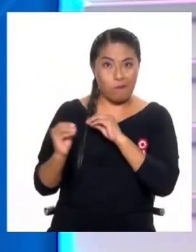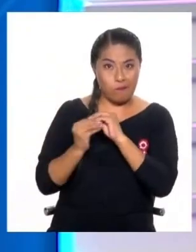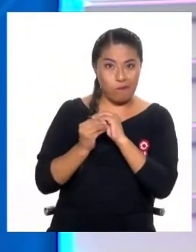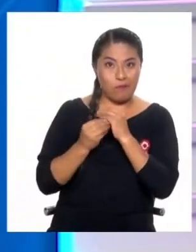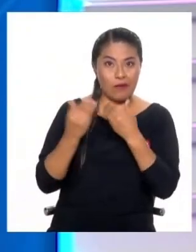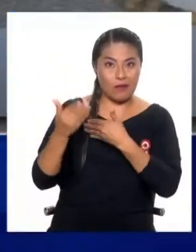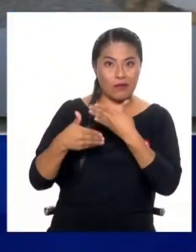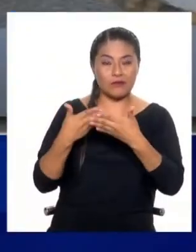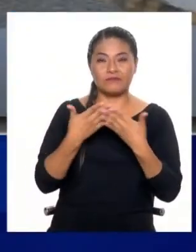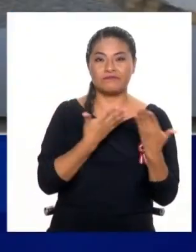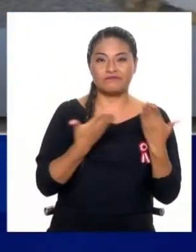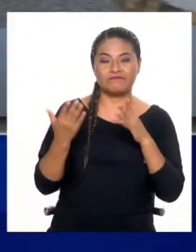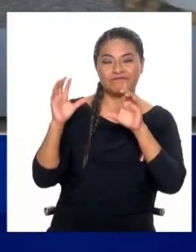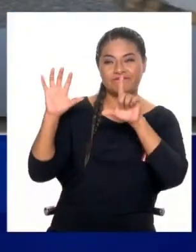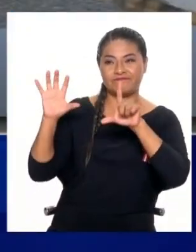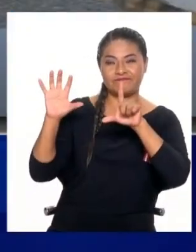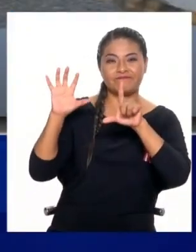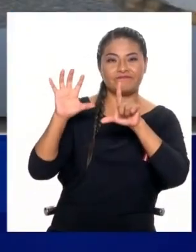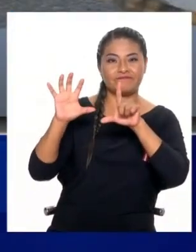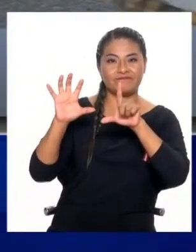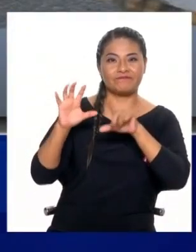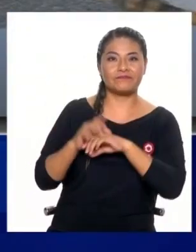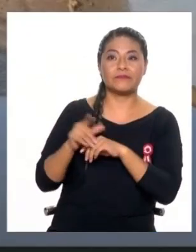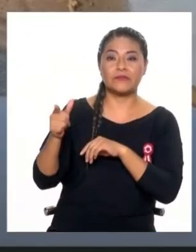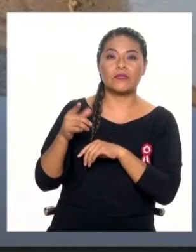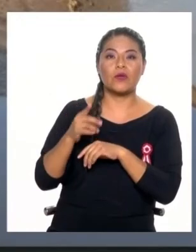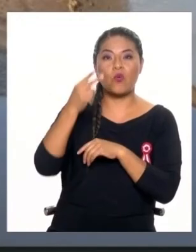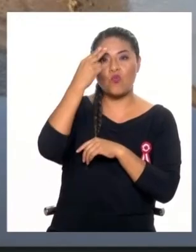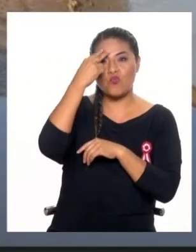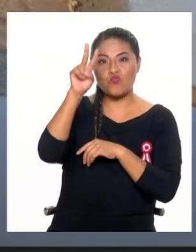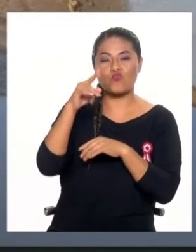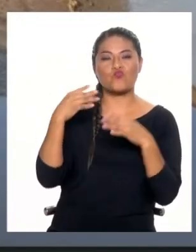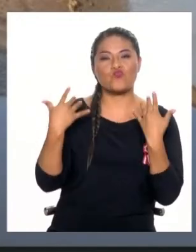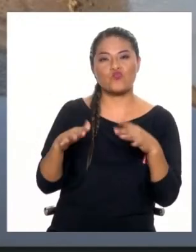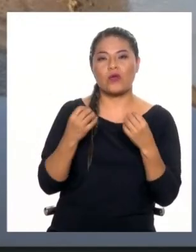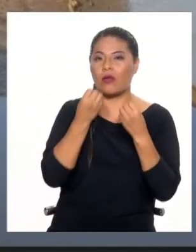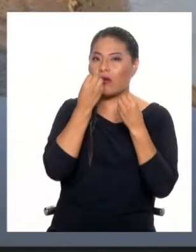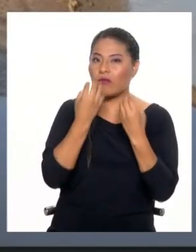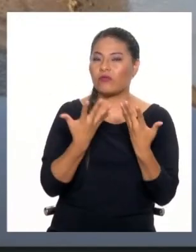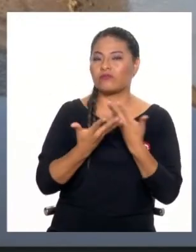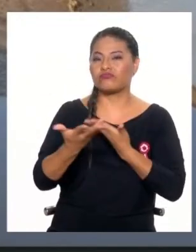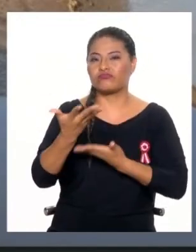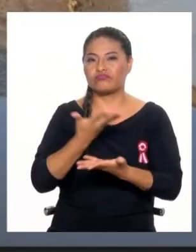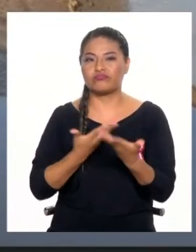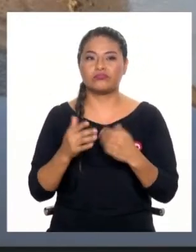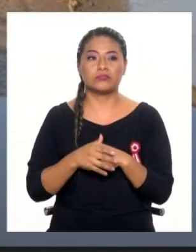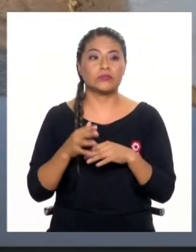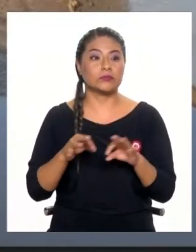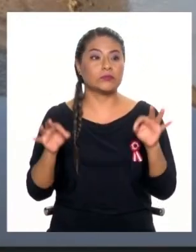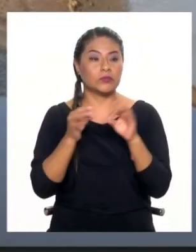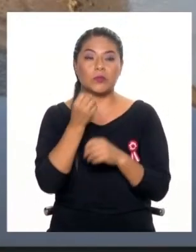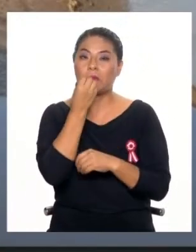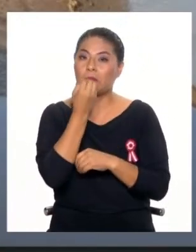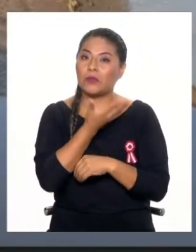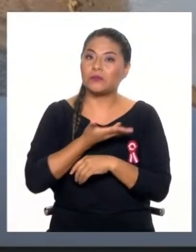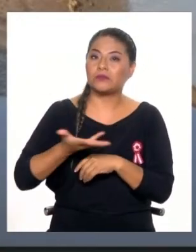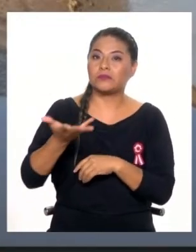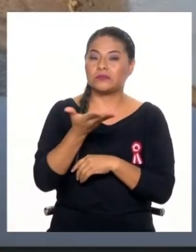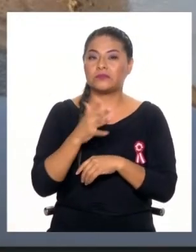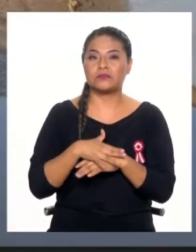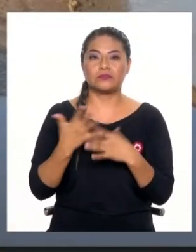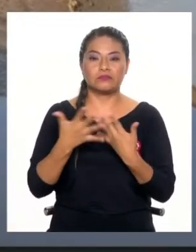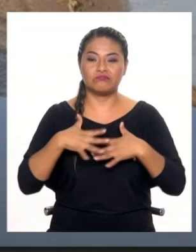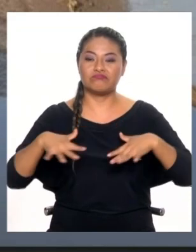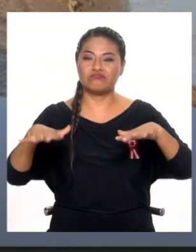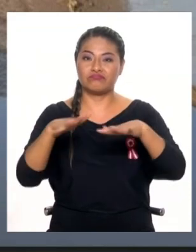imagen del día. Tiene que ver con Uruguay, este país fantástico, que probablemente es uno de los que más se acerca a lo que se conoce como un estado